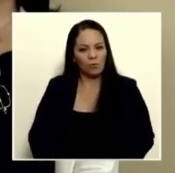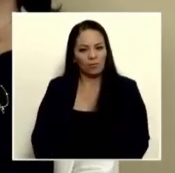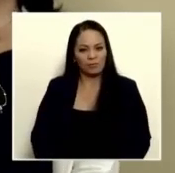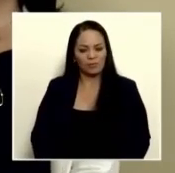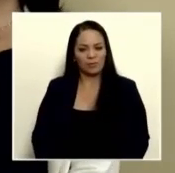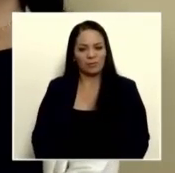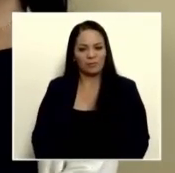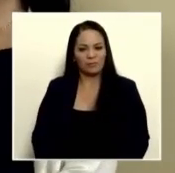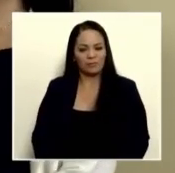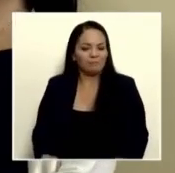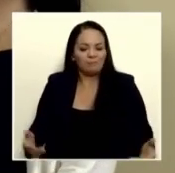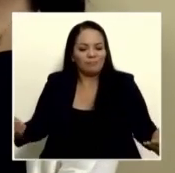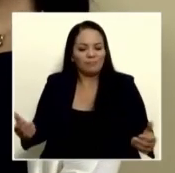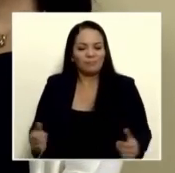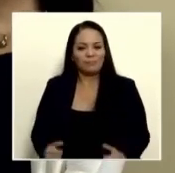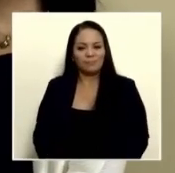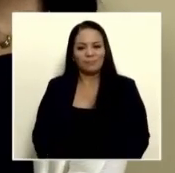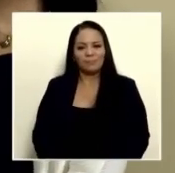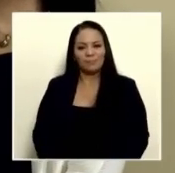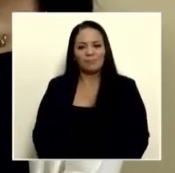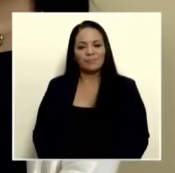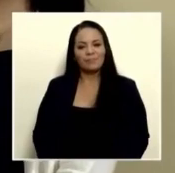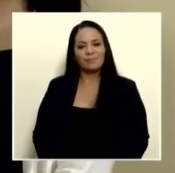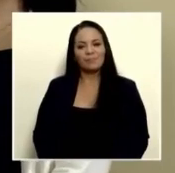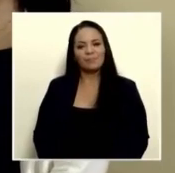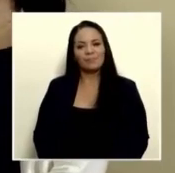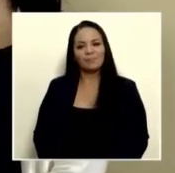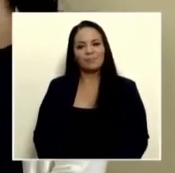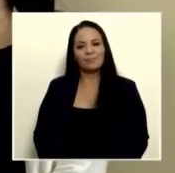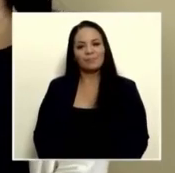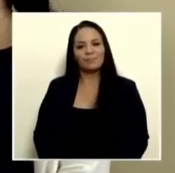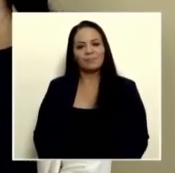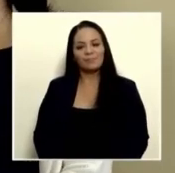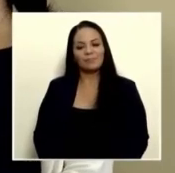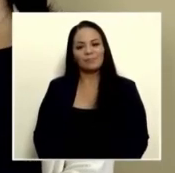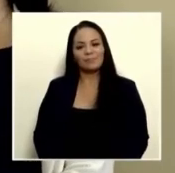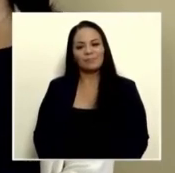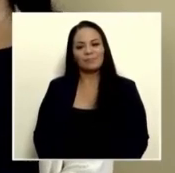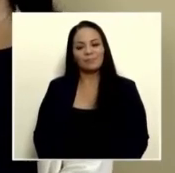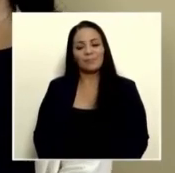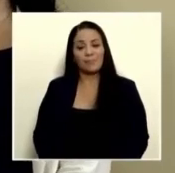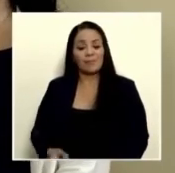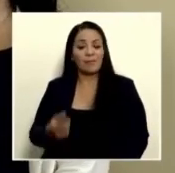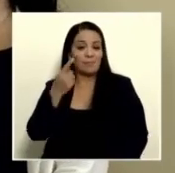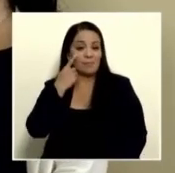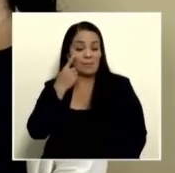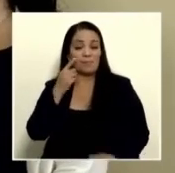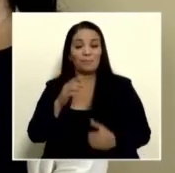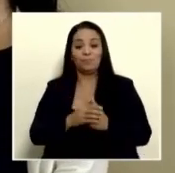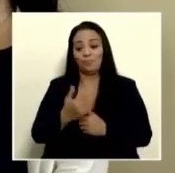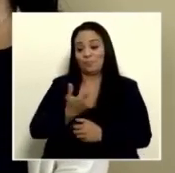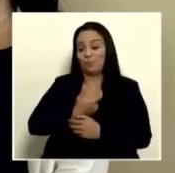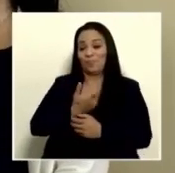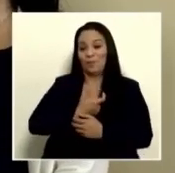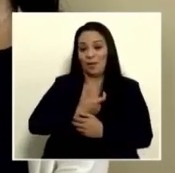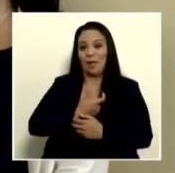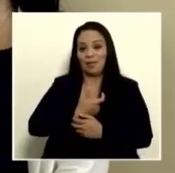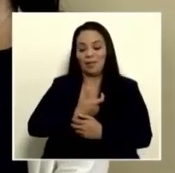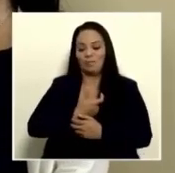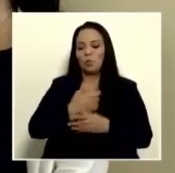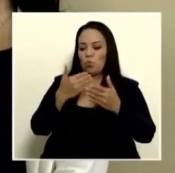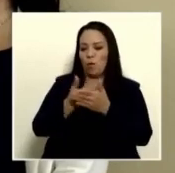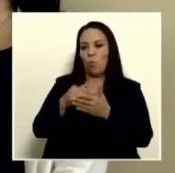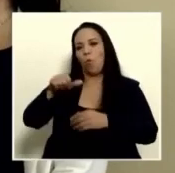la cual de a la abuela el que reemplazó al alcalde que dio el permiso allá